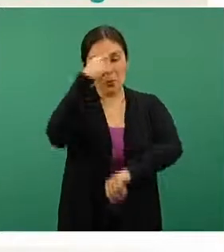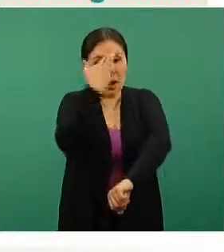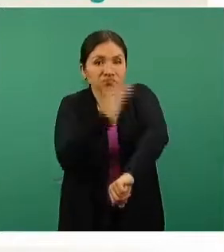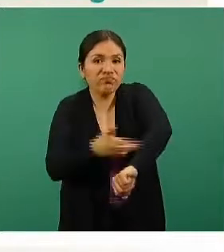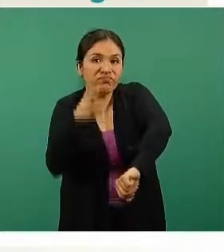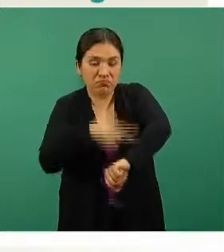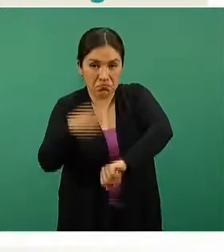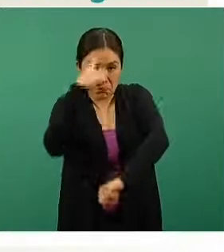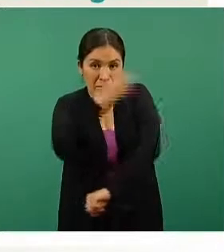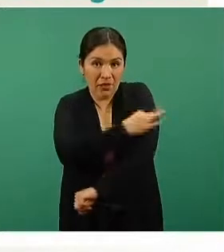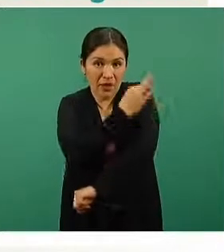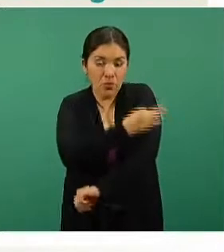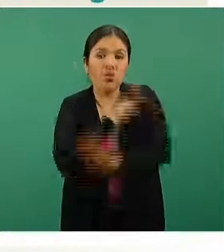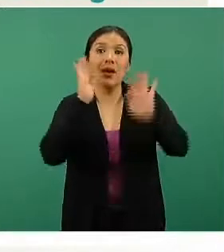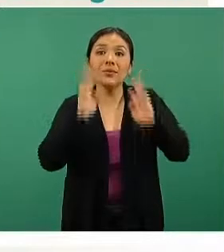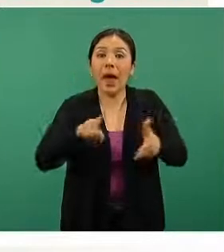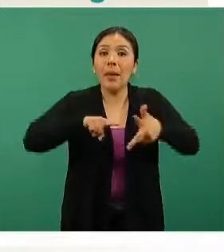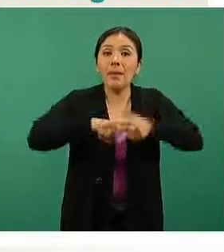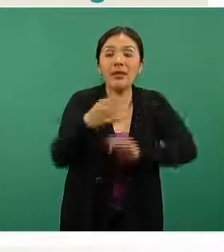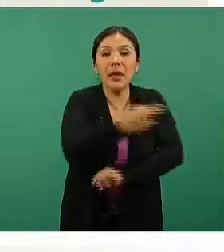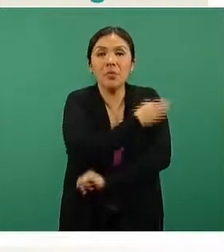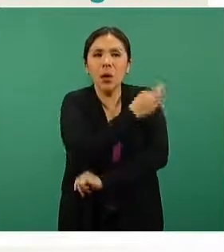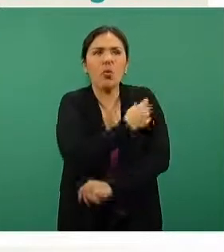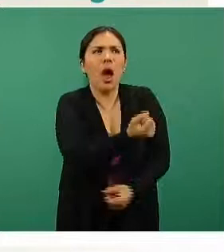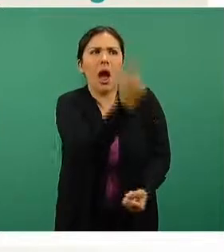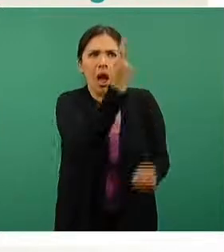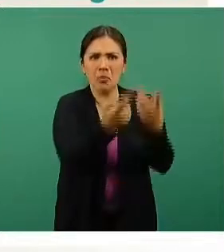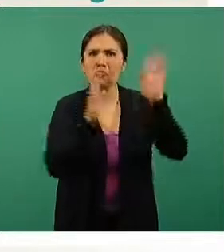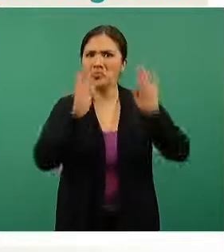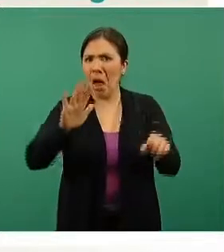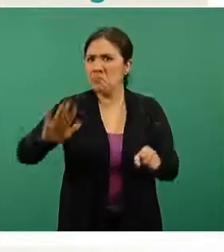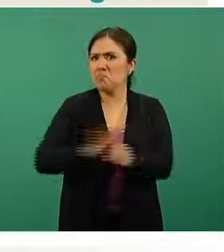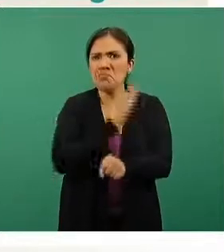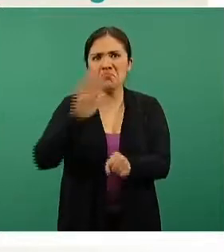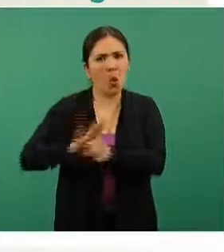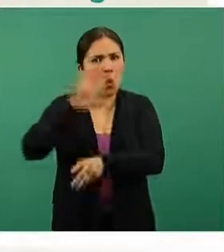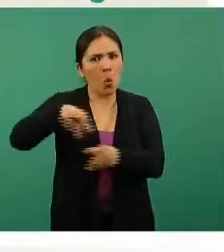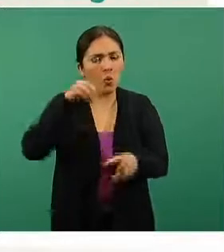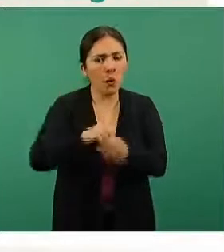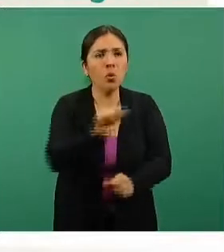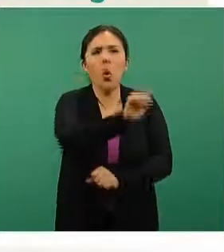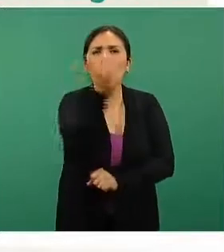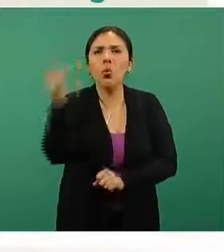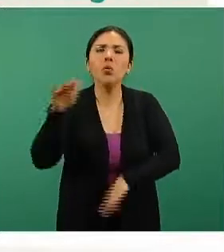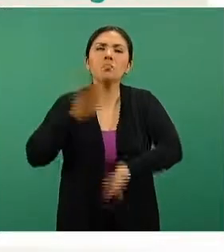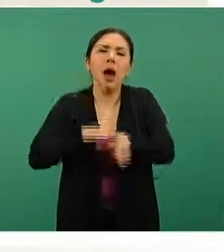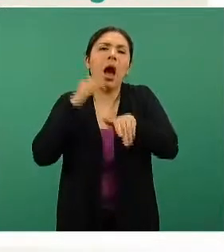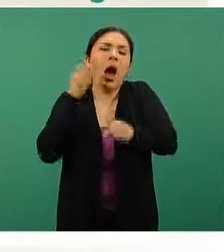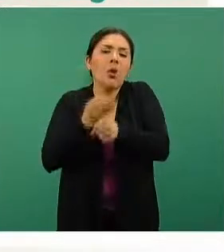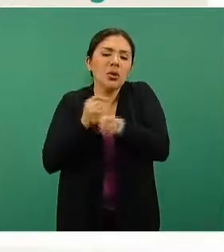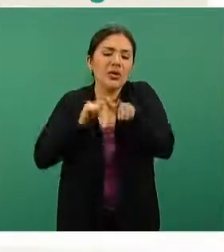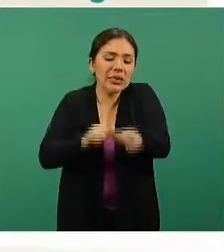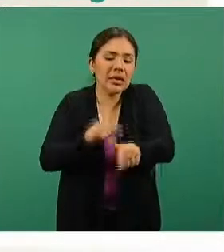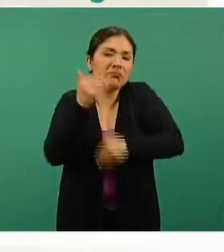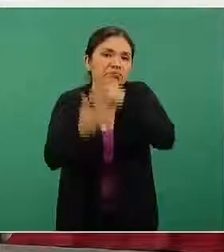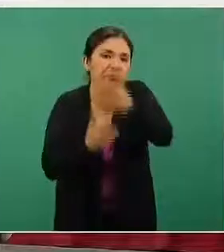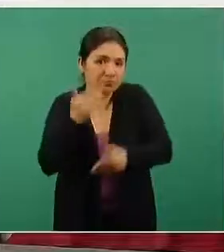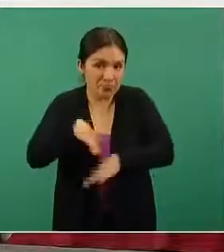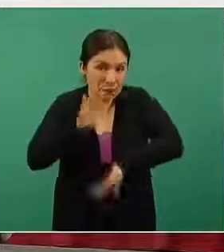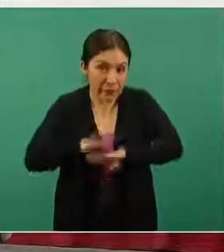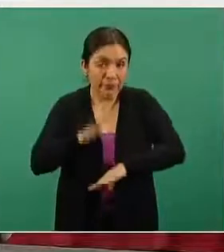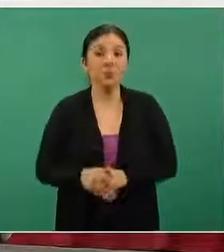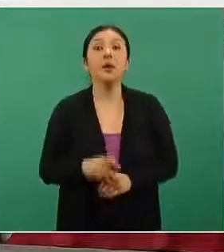de vacunación, ya se está vacunando, en algunos casos sí ya se completó y en otros se está en el proceso de culminar.